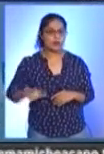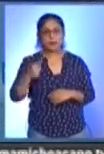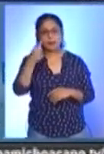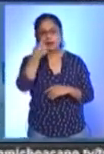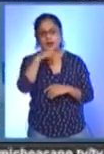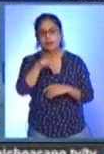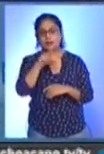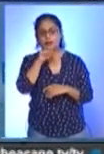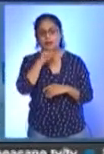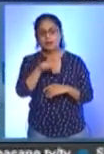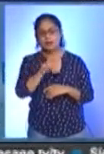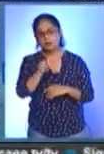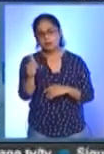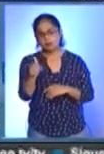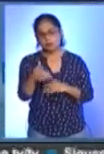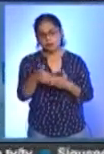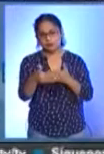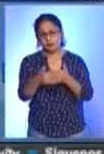escolar. Aquí los detalles.